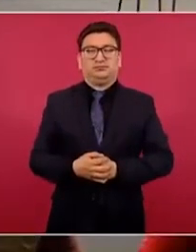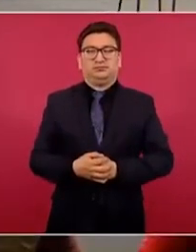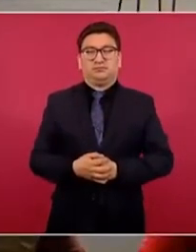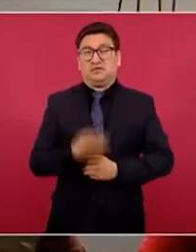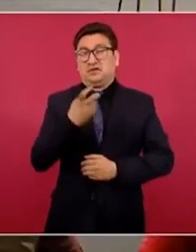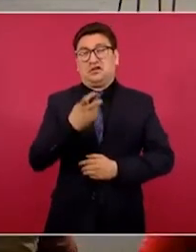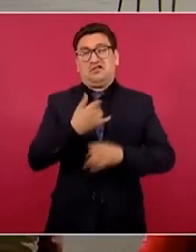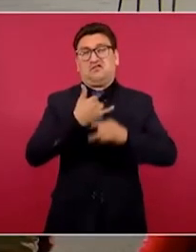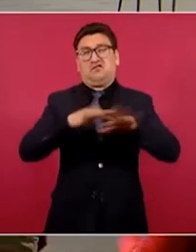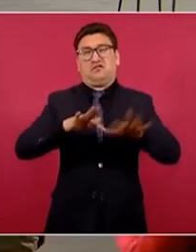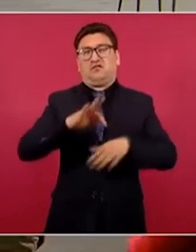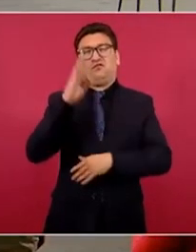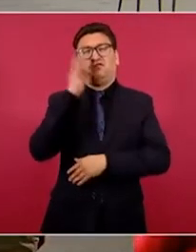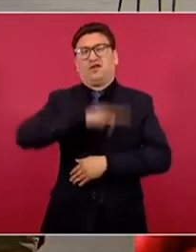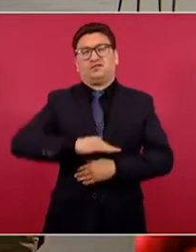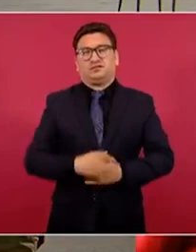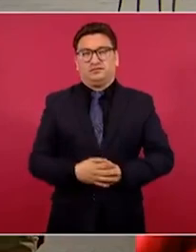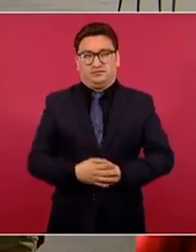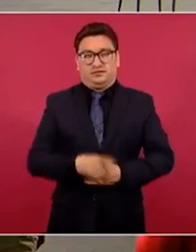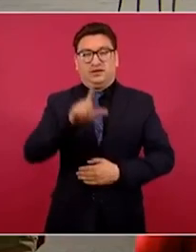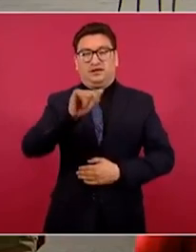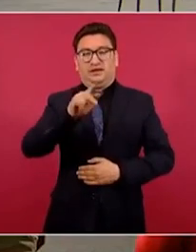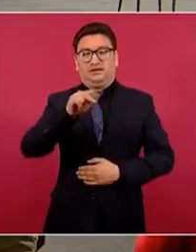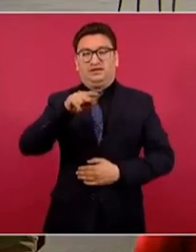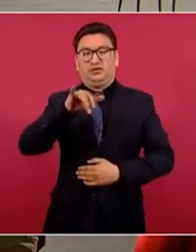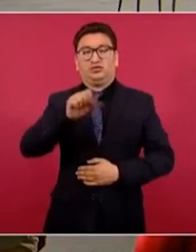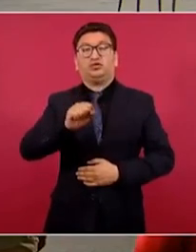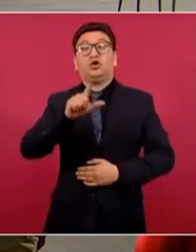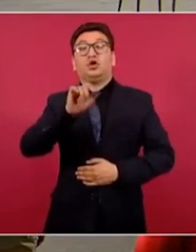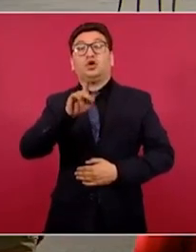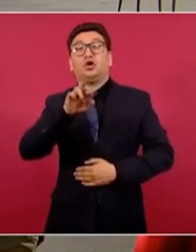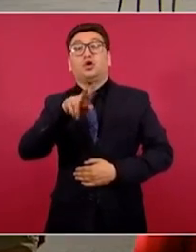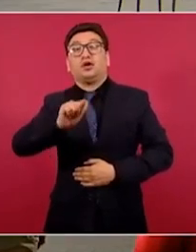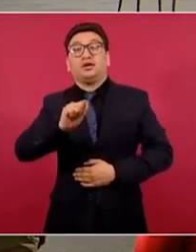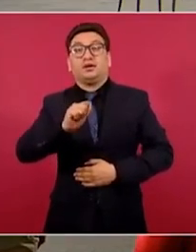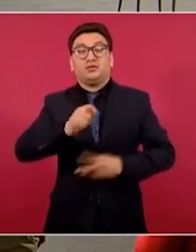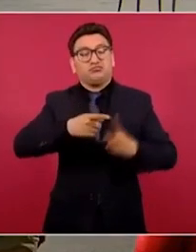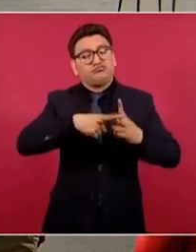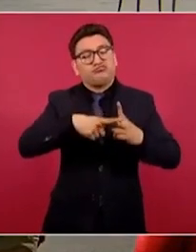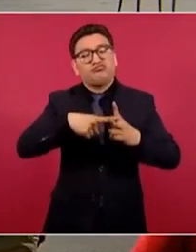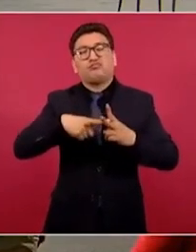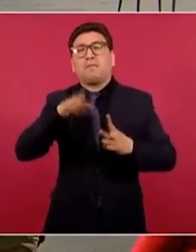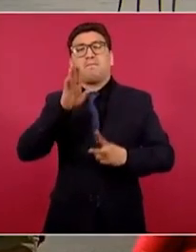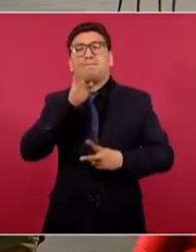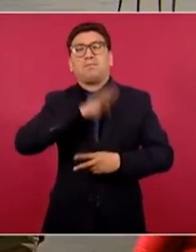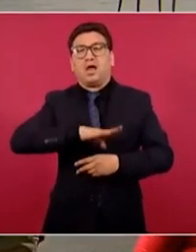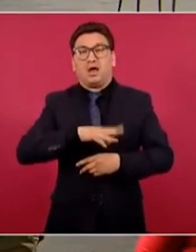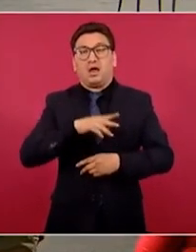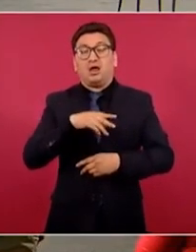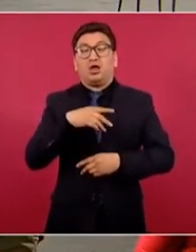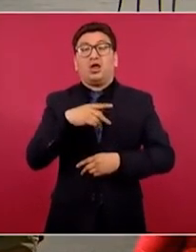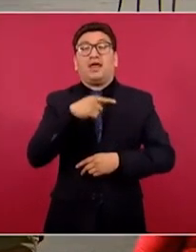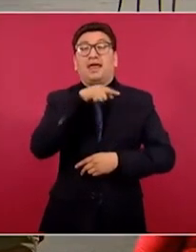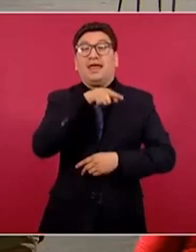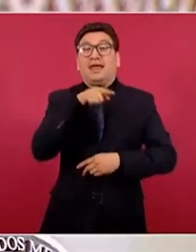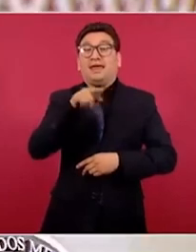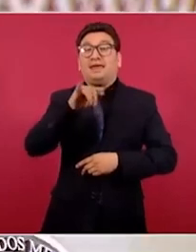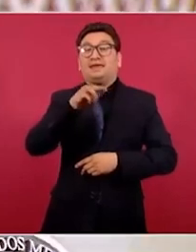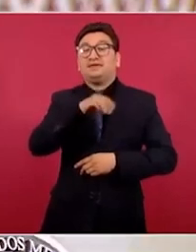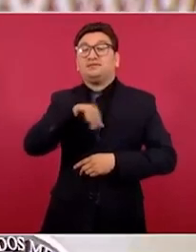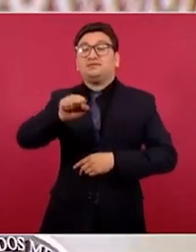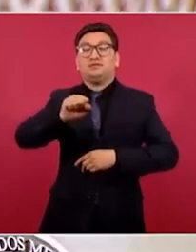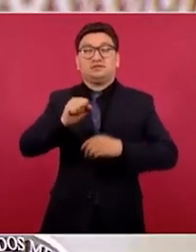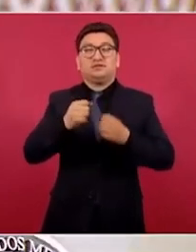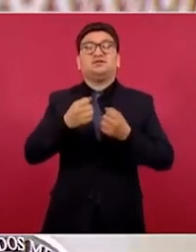información también es falsa. Latinus y Loret sumaron mal la información que les proporcionó el IMSS a